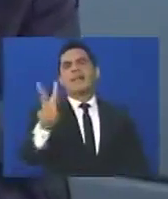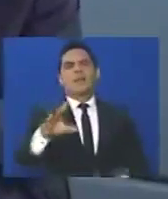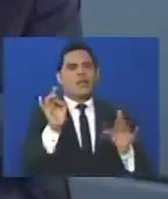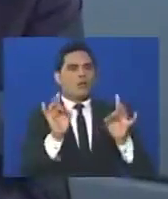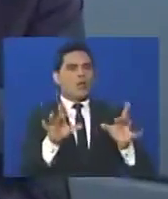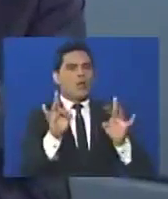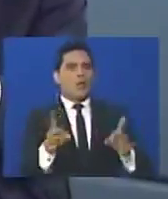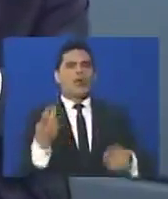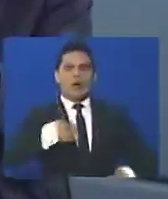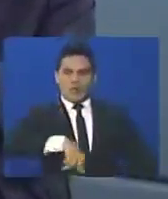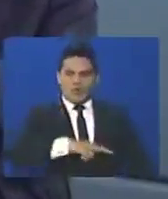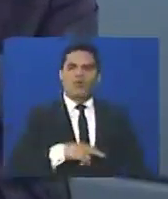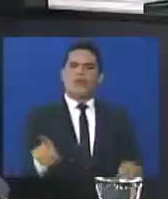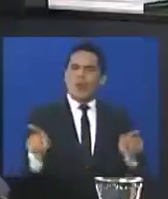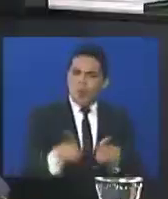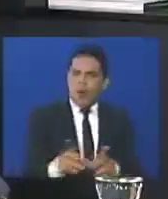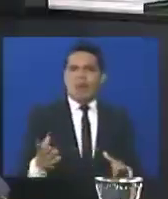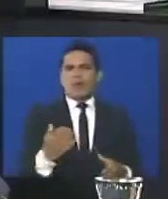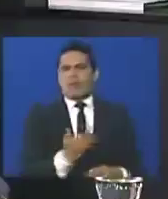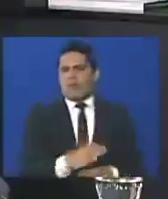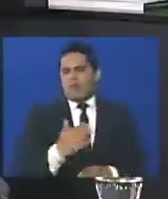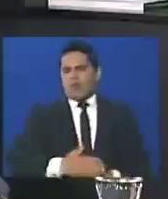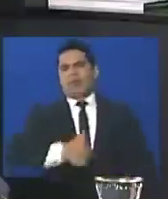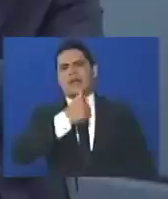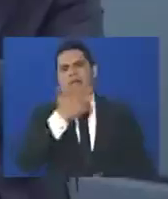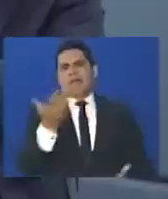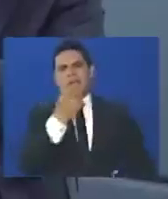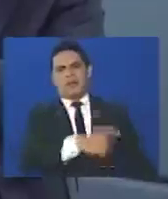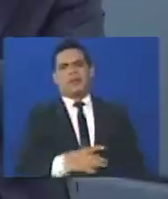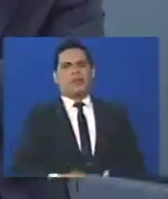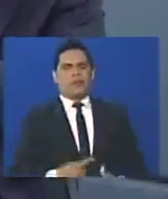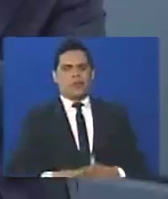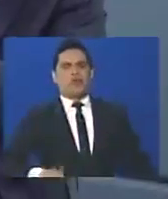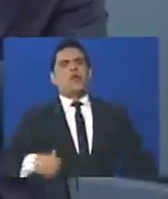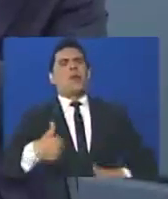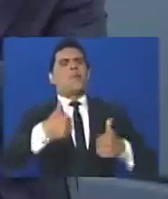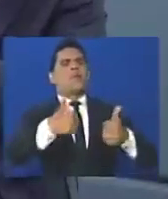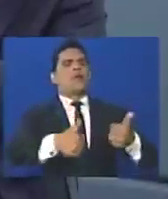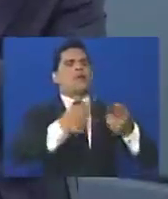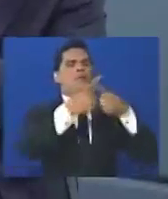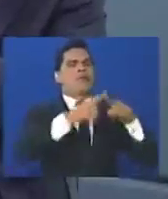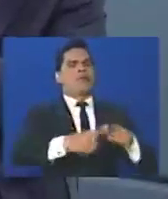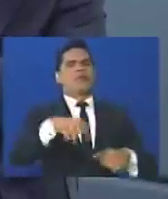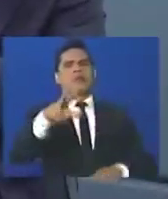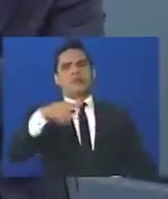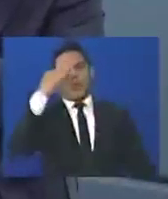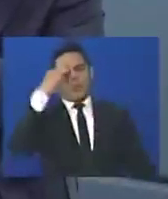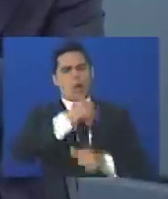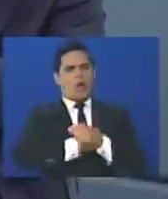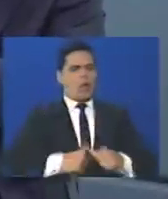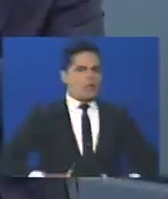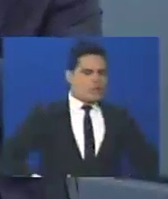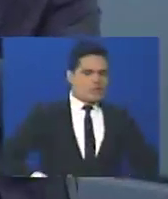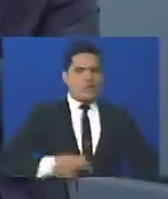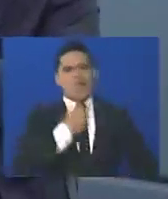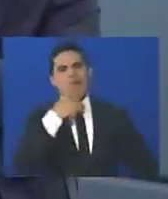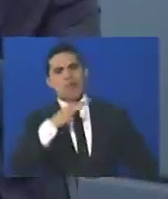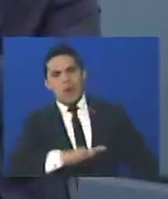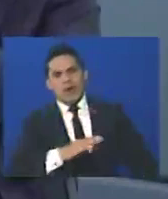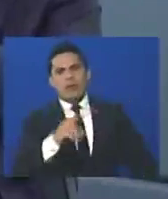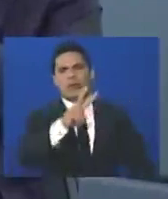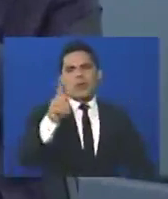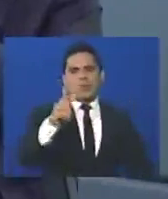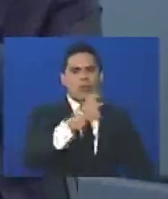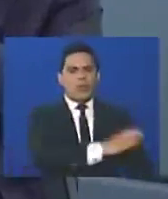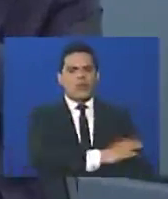dolernos por igual. Pero cuando ya comienza ese cinismo de la estadística, son tres guardias muertos, son cinco chavistas, son 22 de